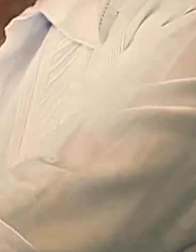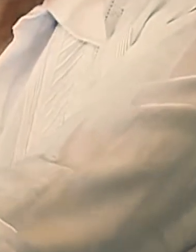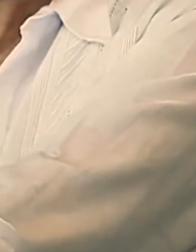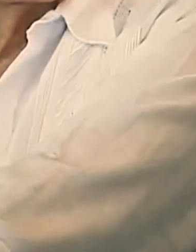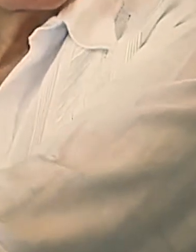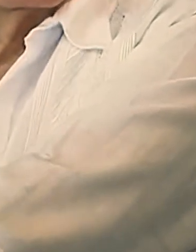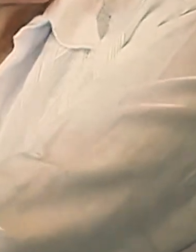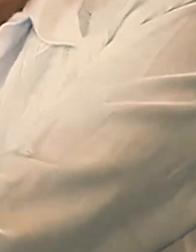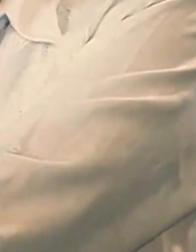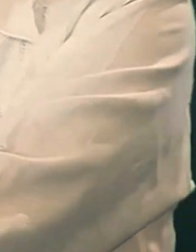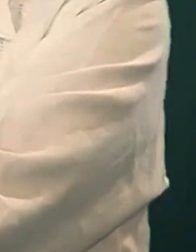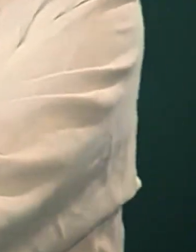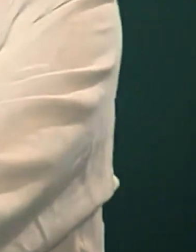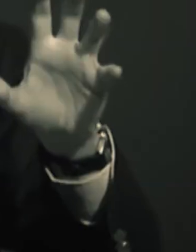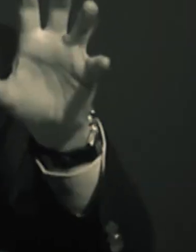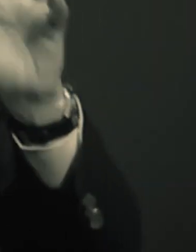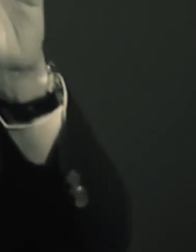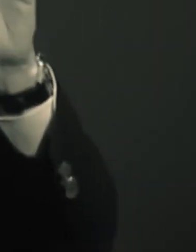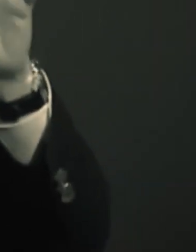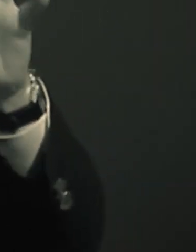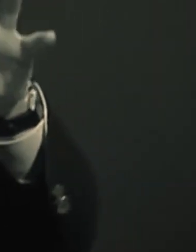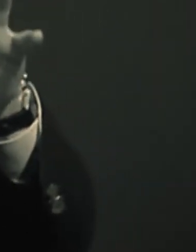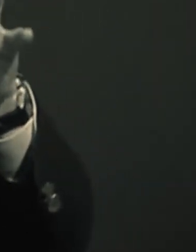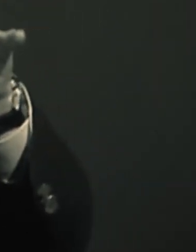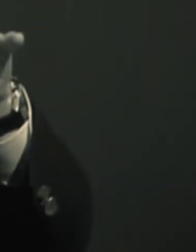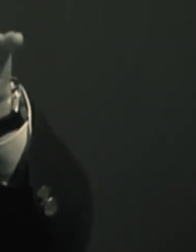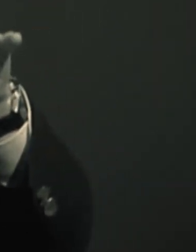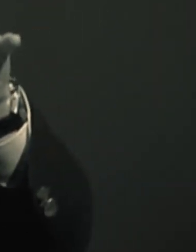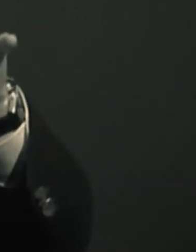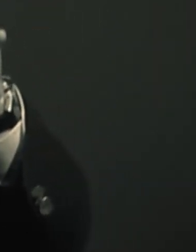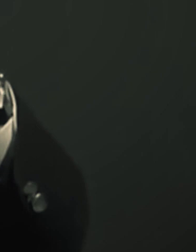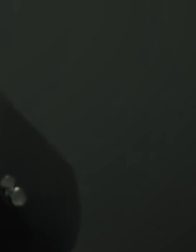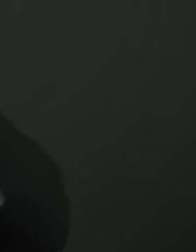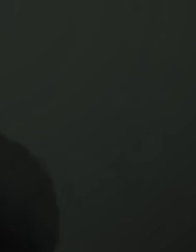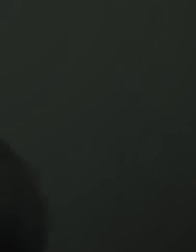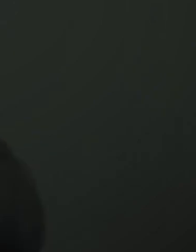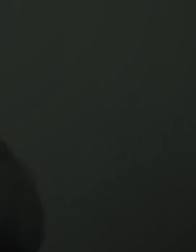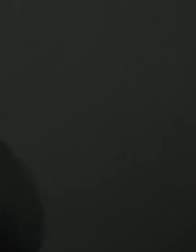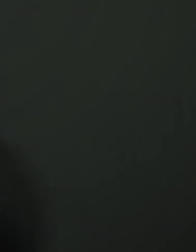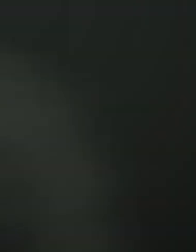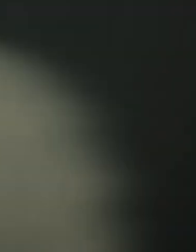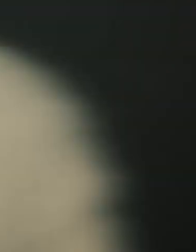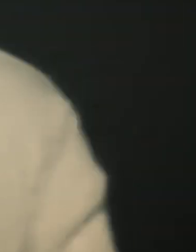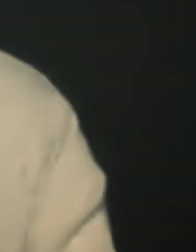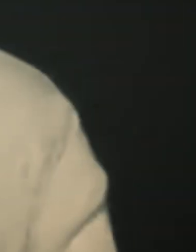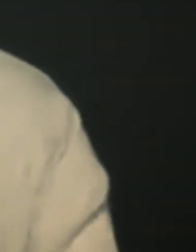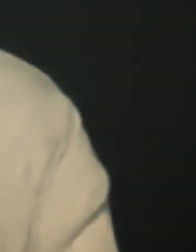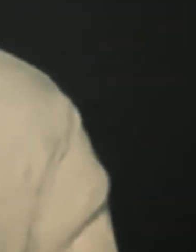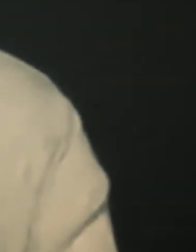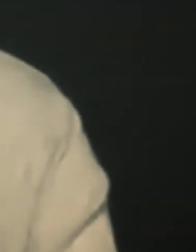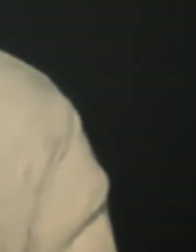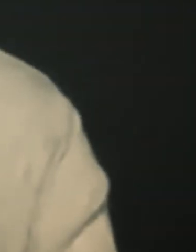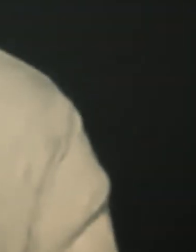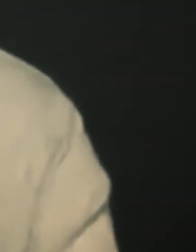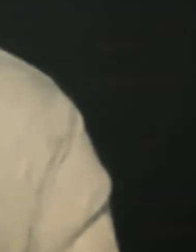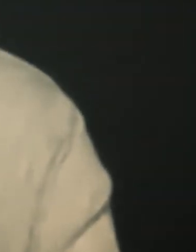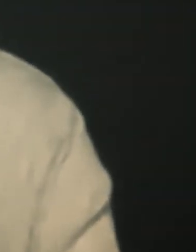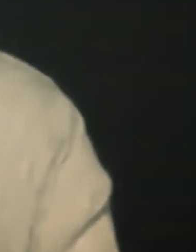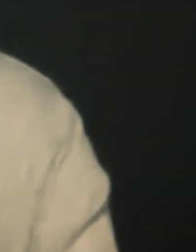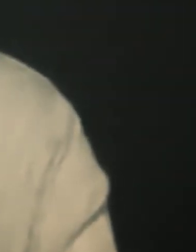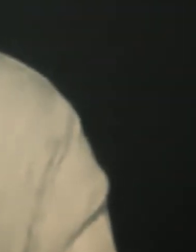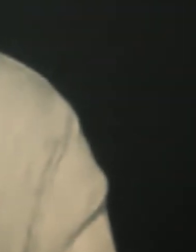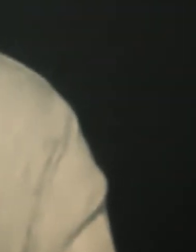el presidente Andrés Manuel López Obrador aseguró que no le extraña que el orador principal de la manifestación sea José Waldenberg,